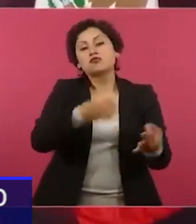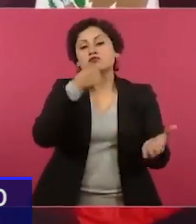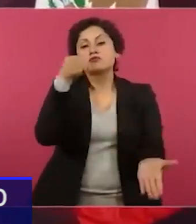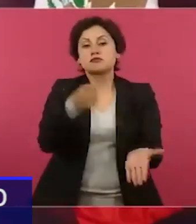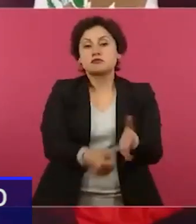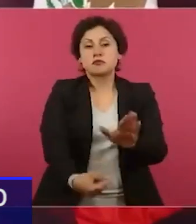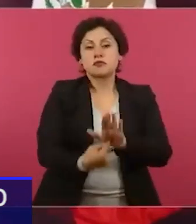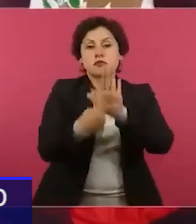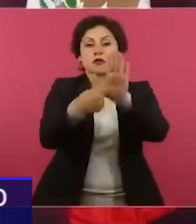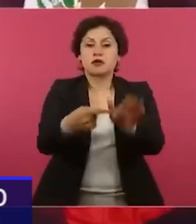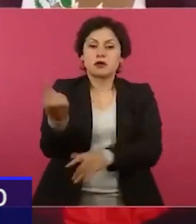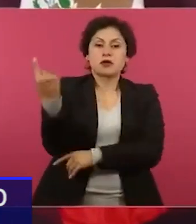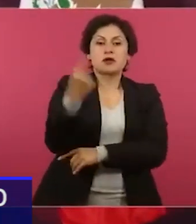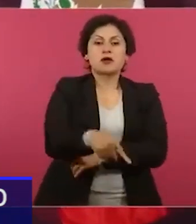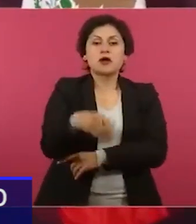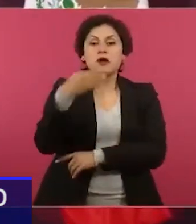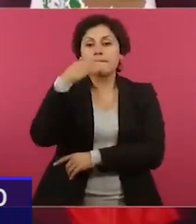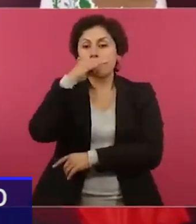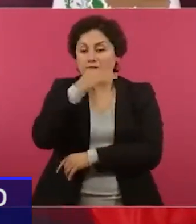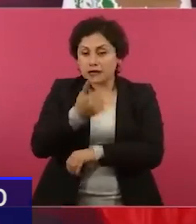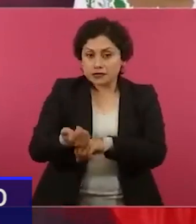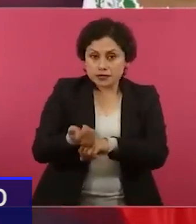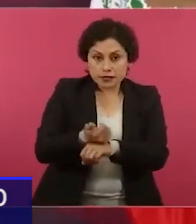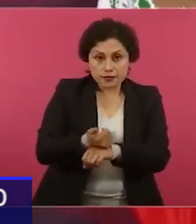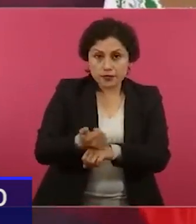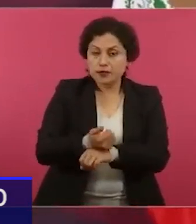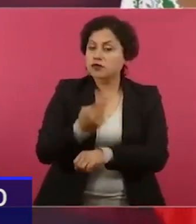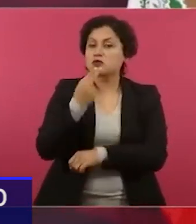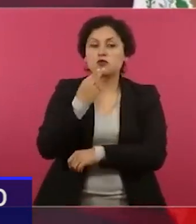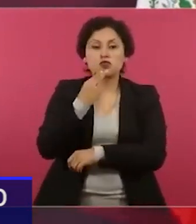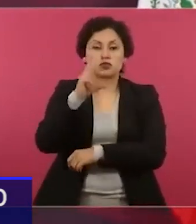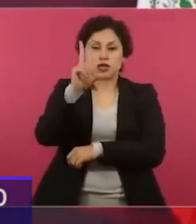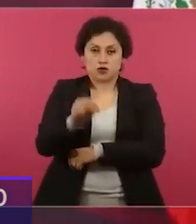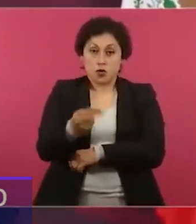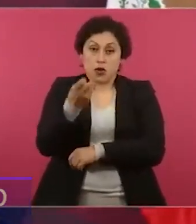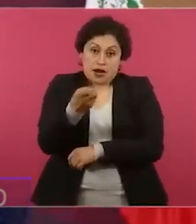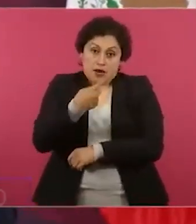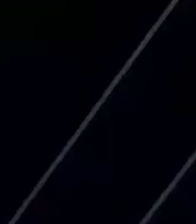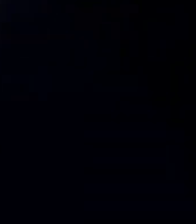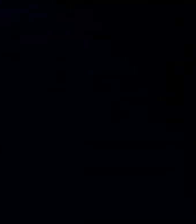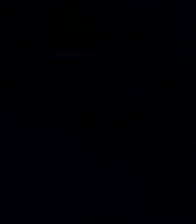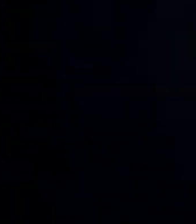no les funciona esa. Y lo que demuestra es que tienen prácticas muy retrogradas. Son clasistas, racistas.